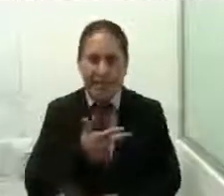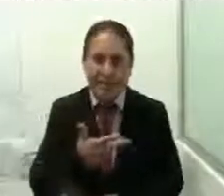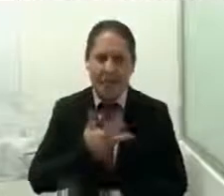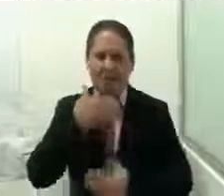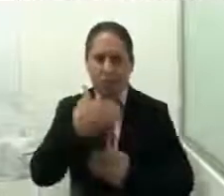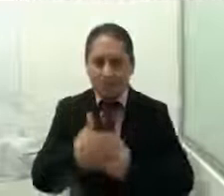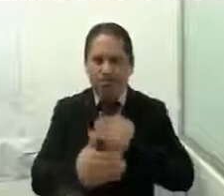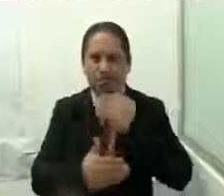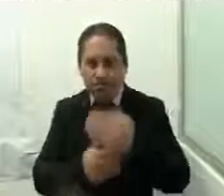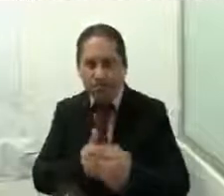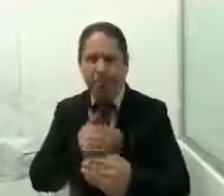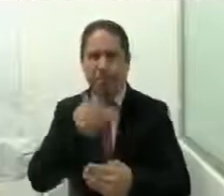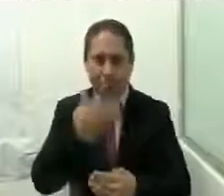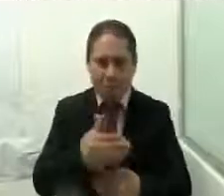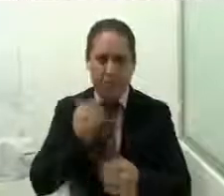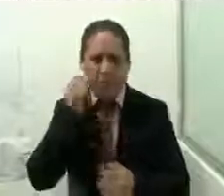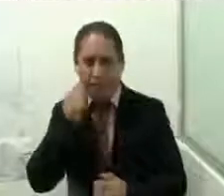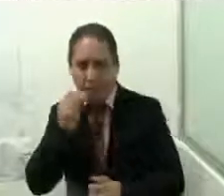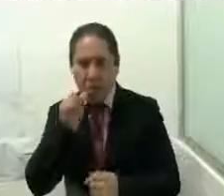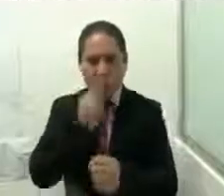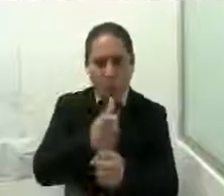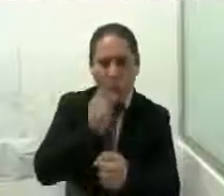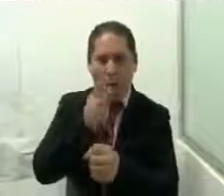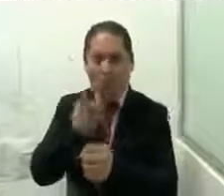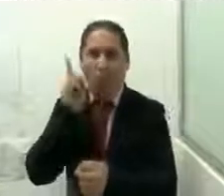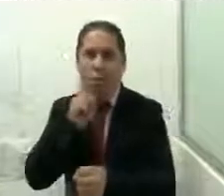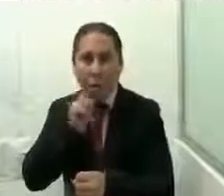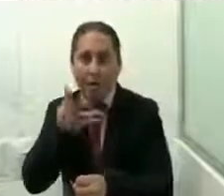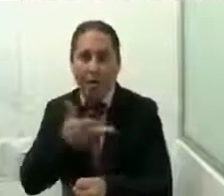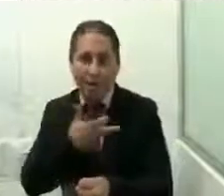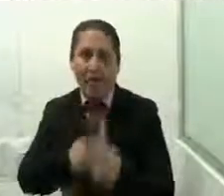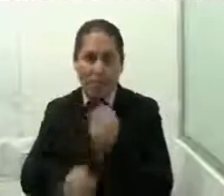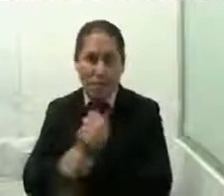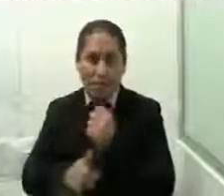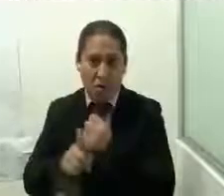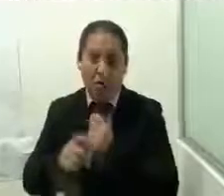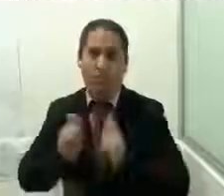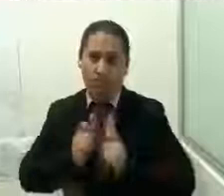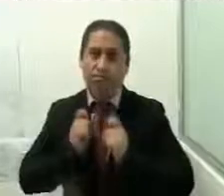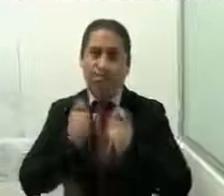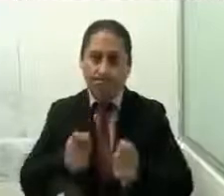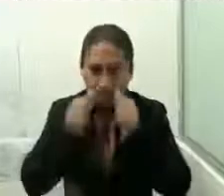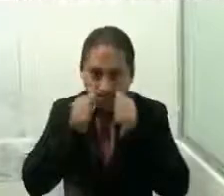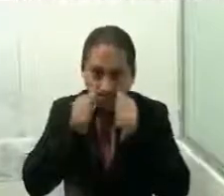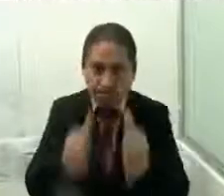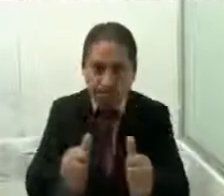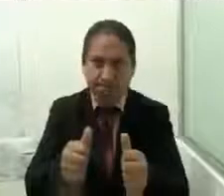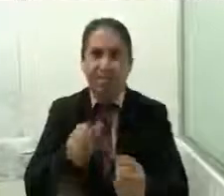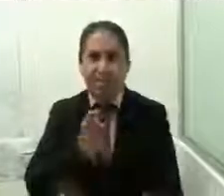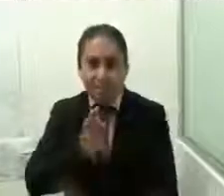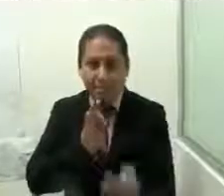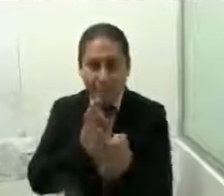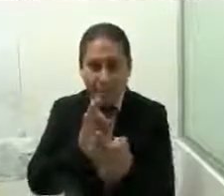de captar de detectar a estas mujeres y de principio a fin le brindamos una atención les acercamos los